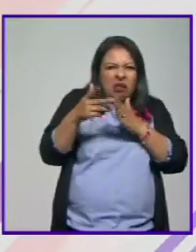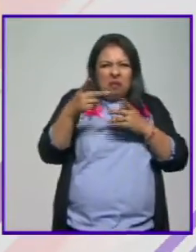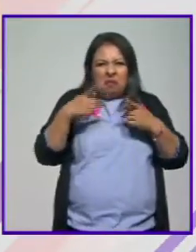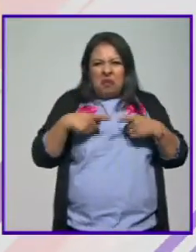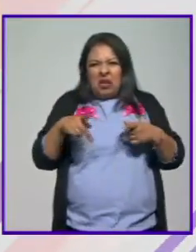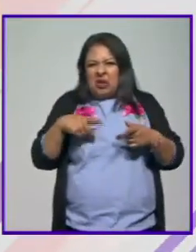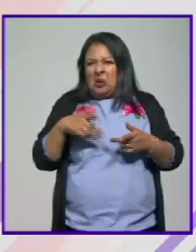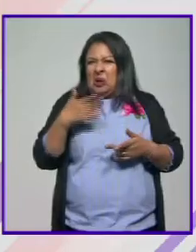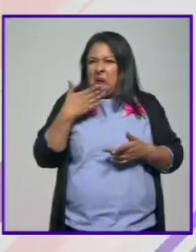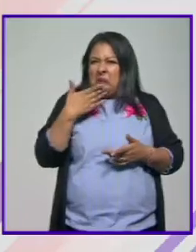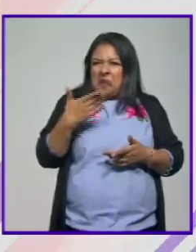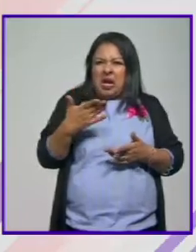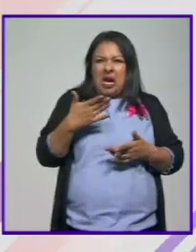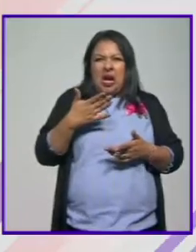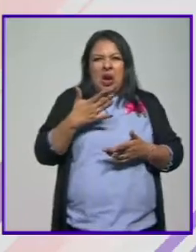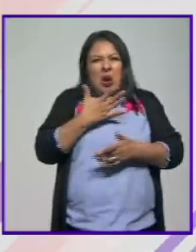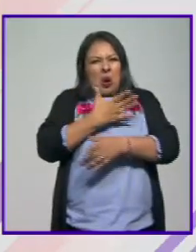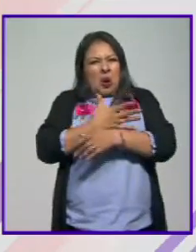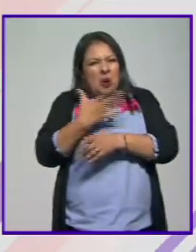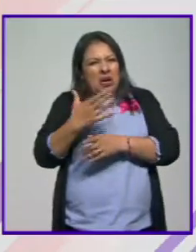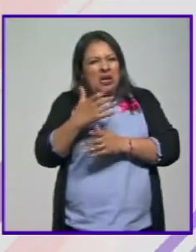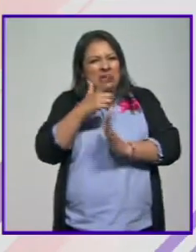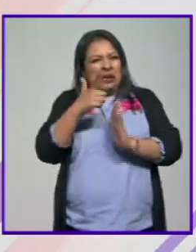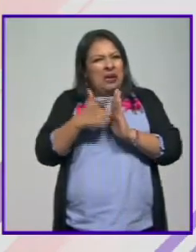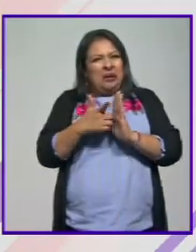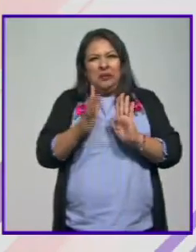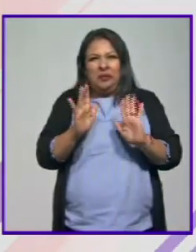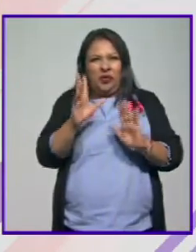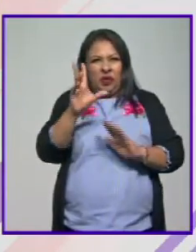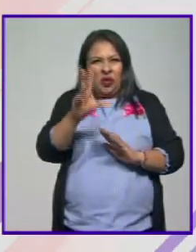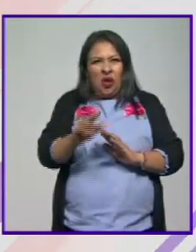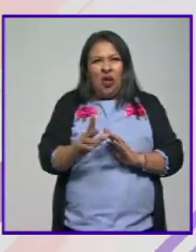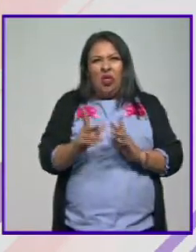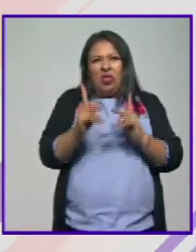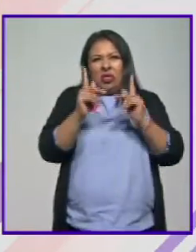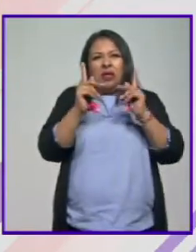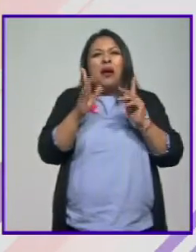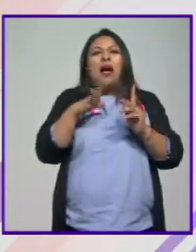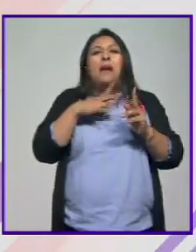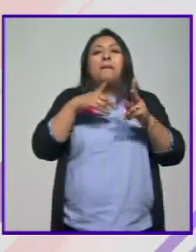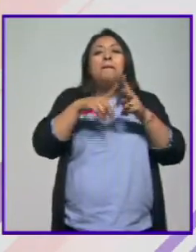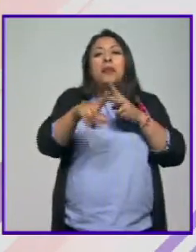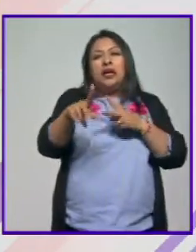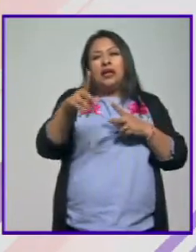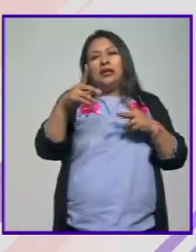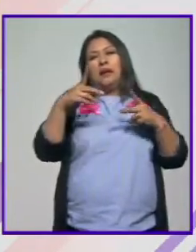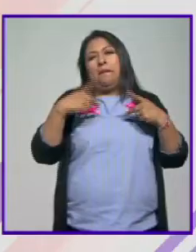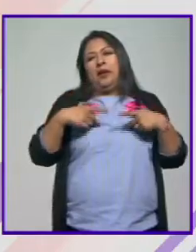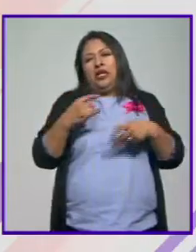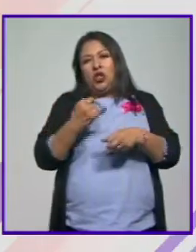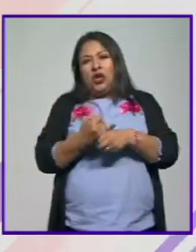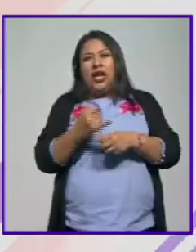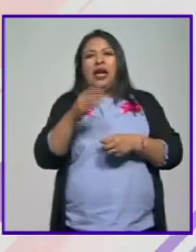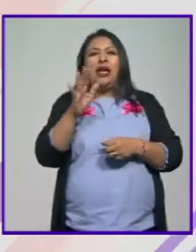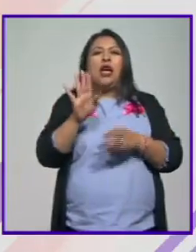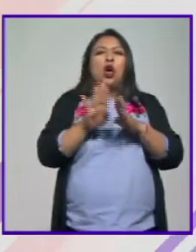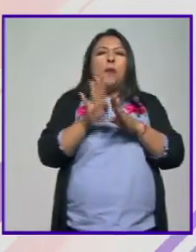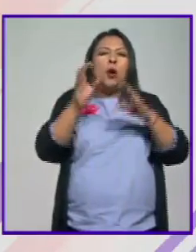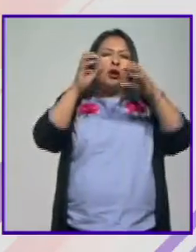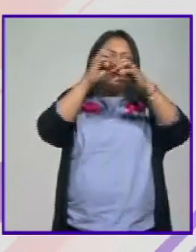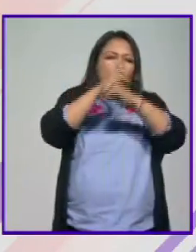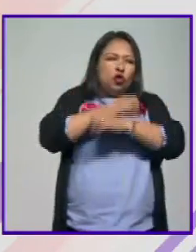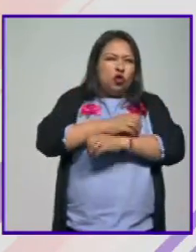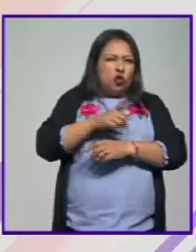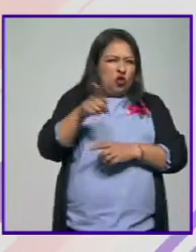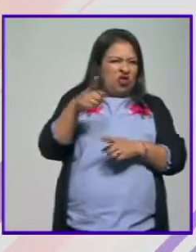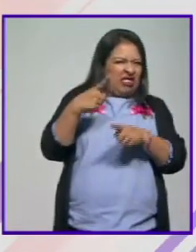ganaba a mejor la vida ¿no? de una manera no muy legal este donde nace este personaje ¿no? que es como este personaje oscuro y